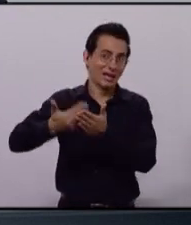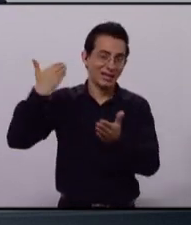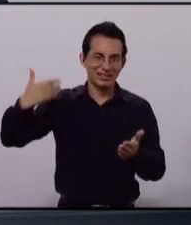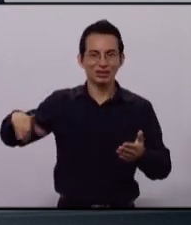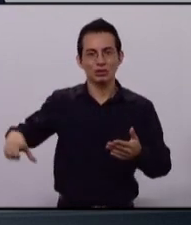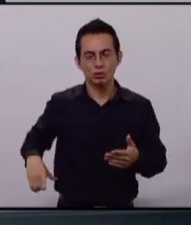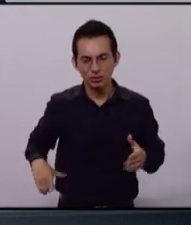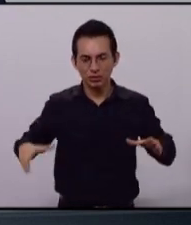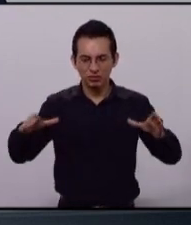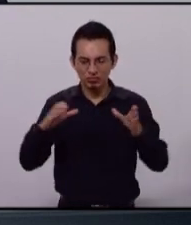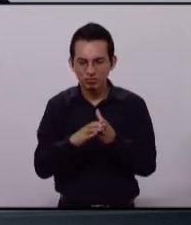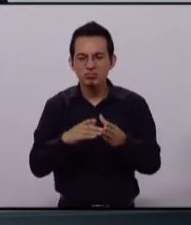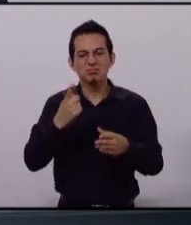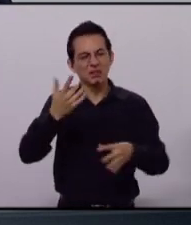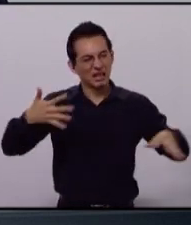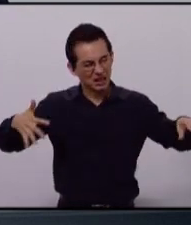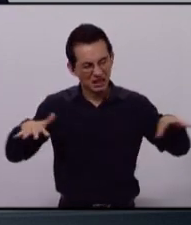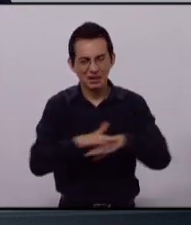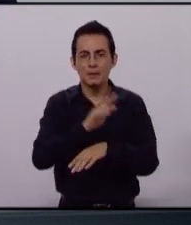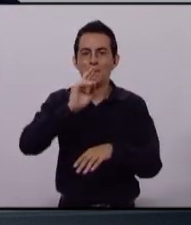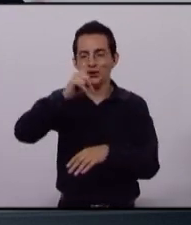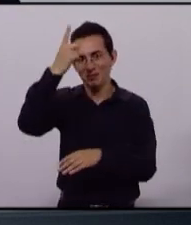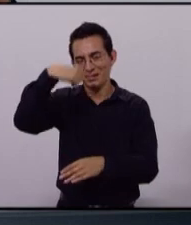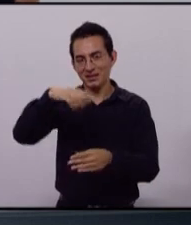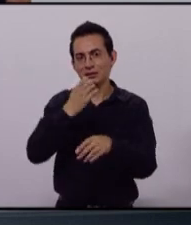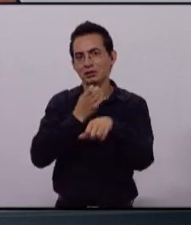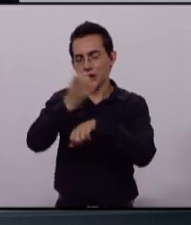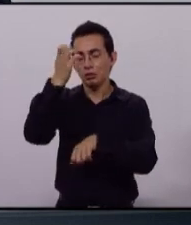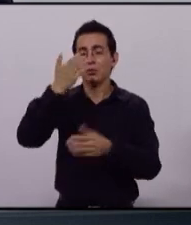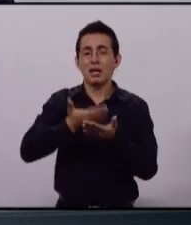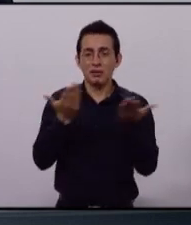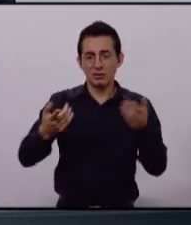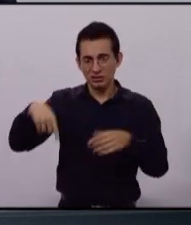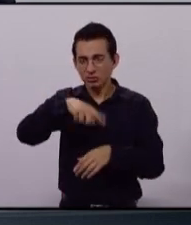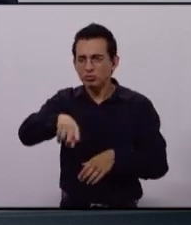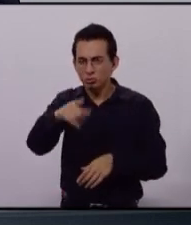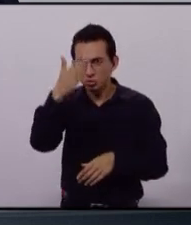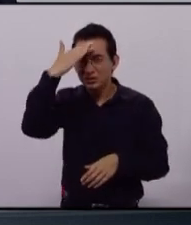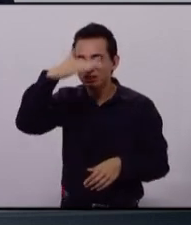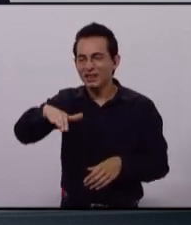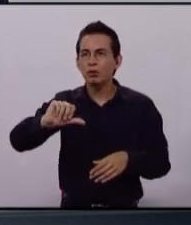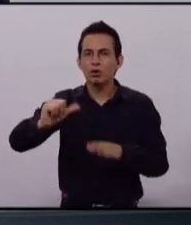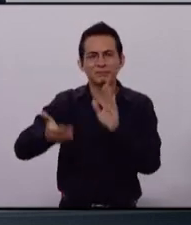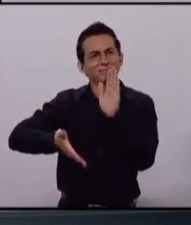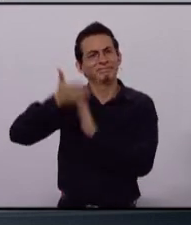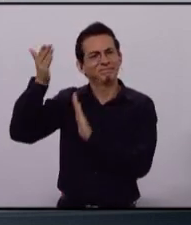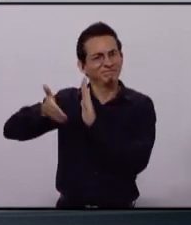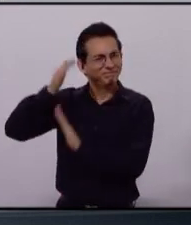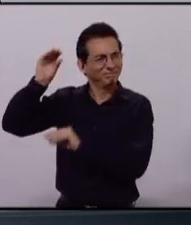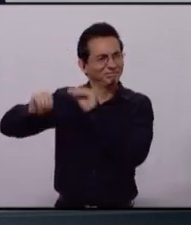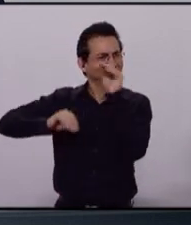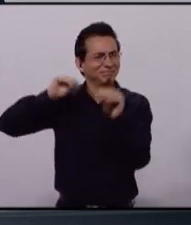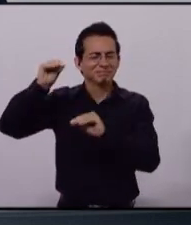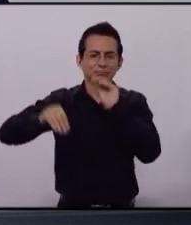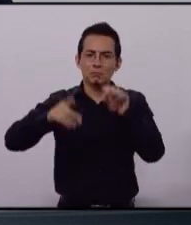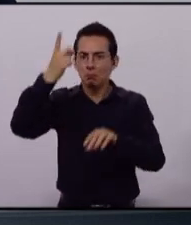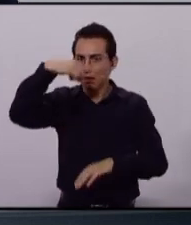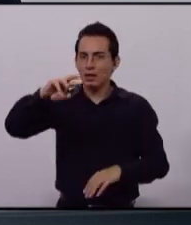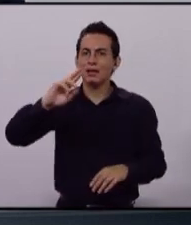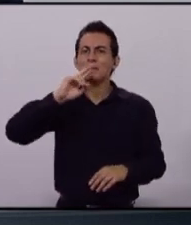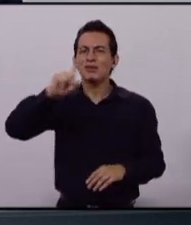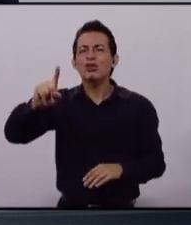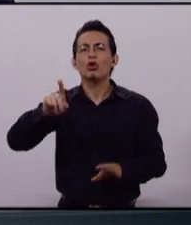contribuido en la transformación de nuestro estado, hoy más que nunca vemos obras públicas para mejorar nuestra